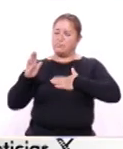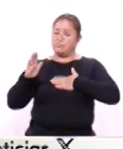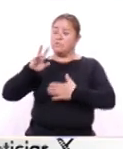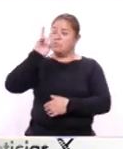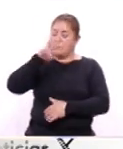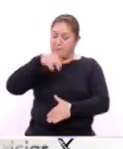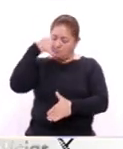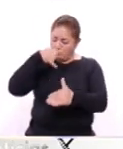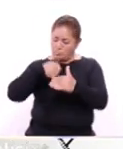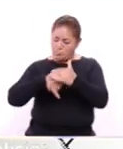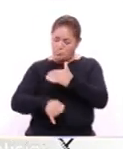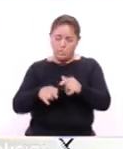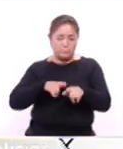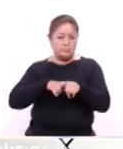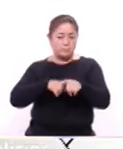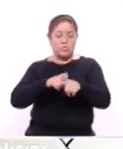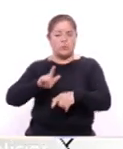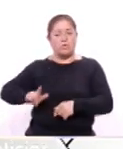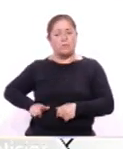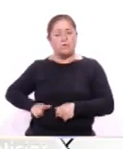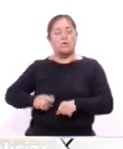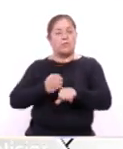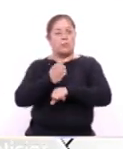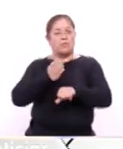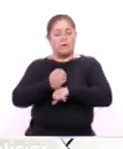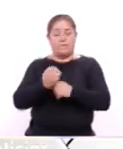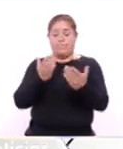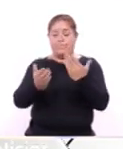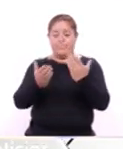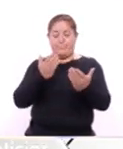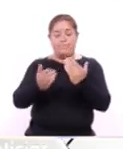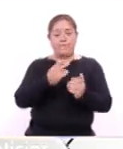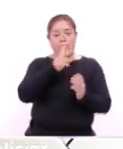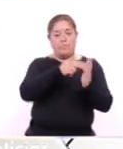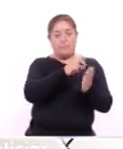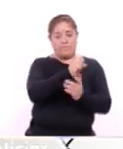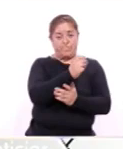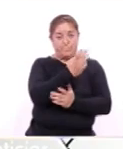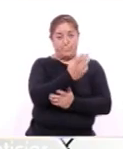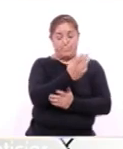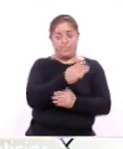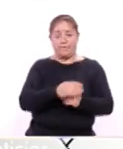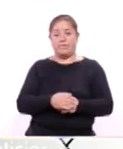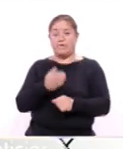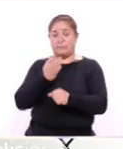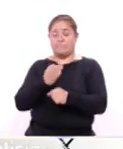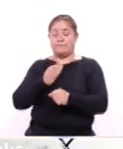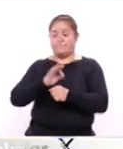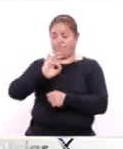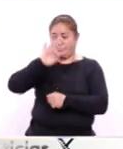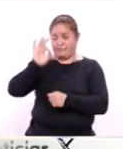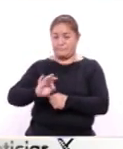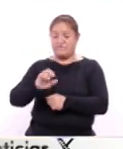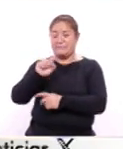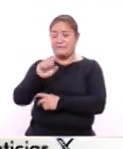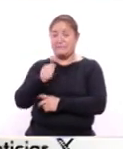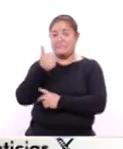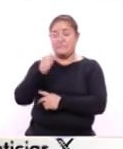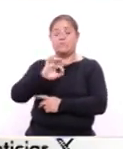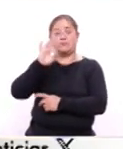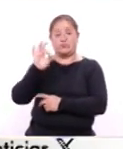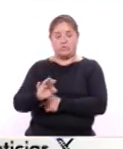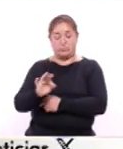permanente del gobierno del estado. En comparación con el 2023, este año incrementamos un 66